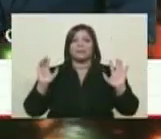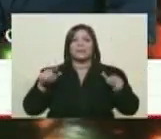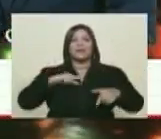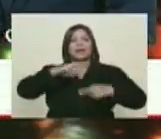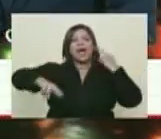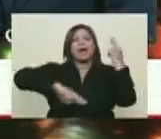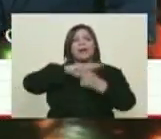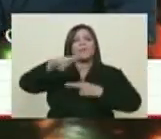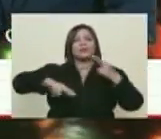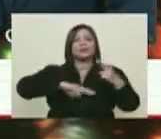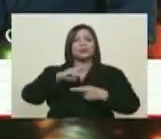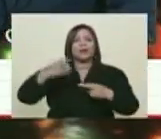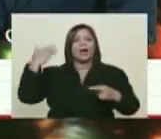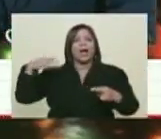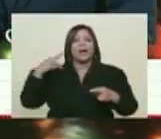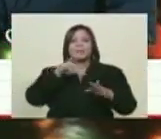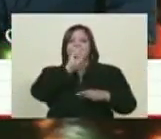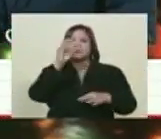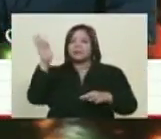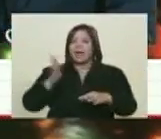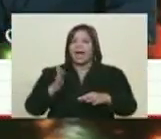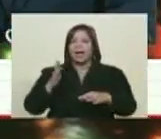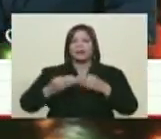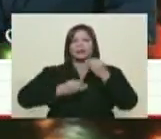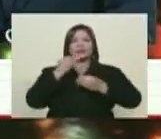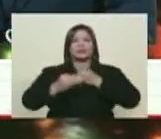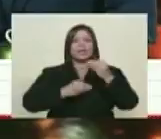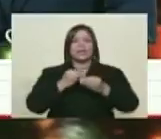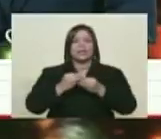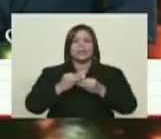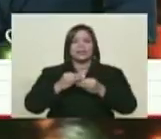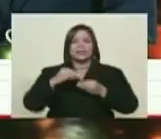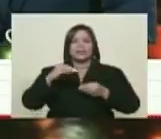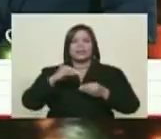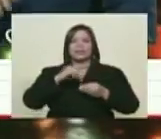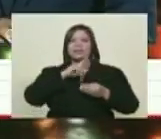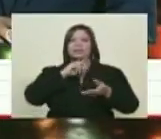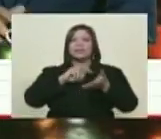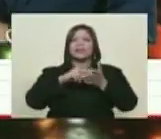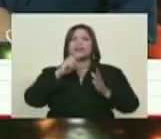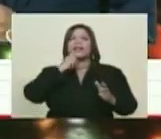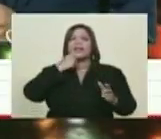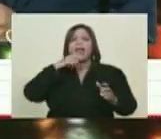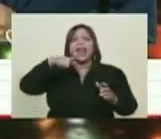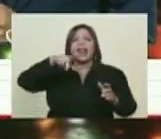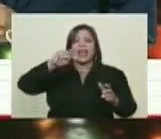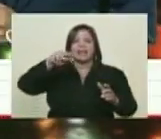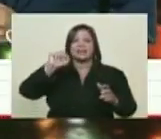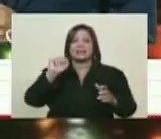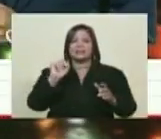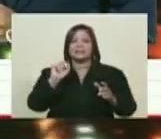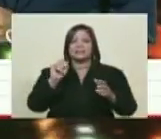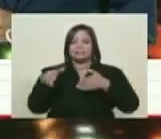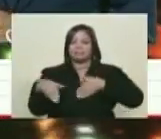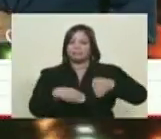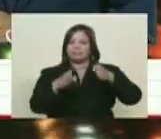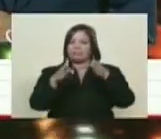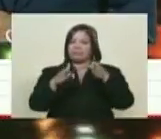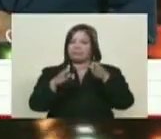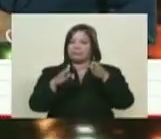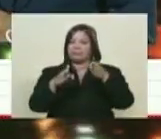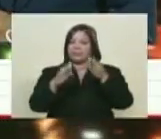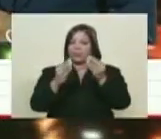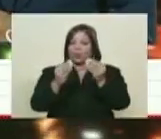revolución que hace 100 años encabezó Vladimir Lenin haya conducido a la